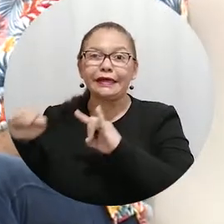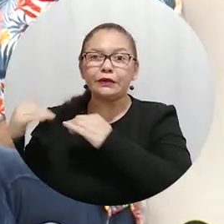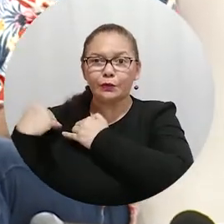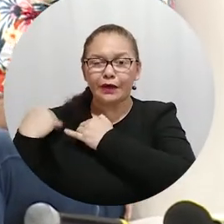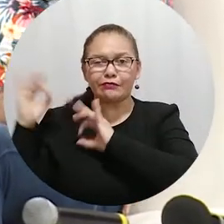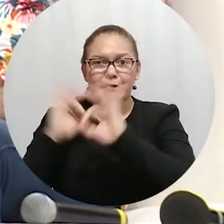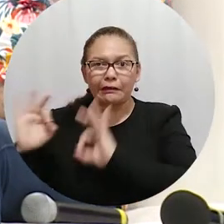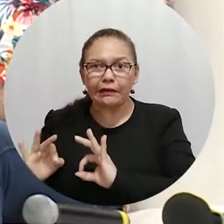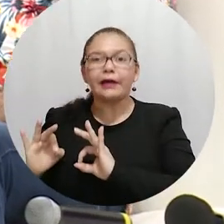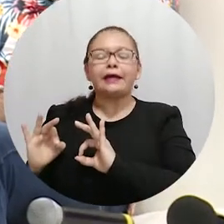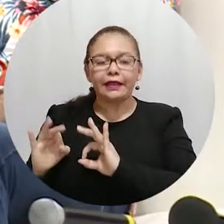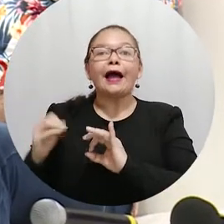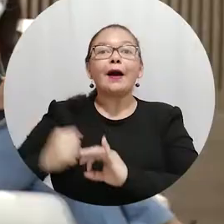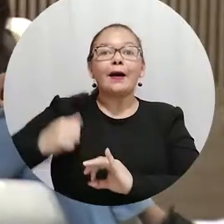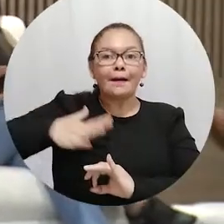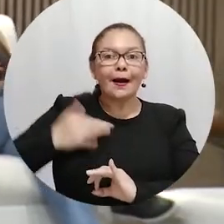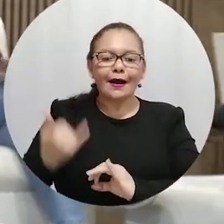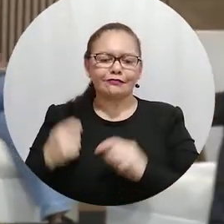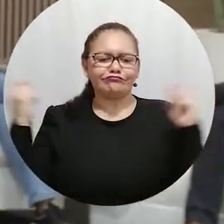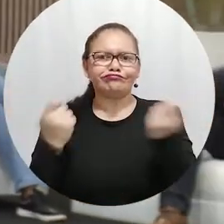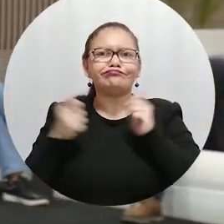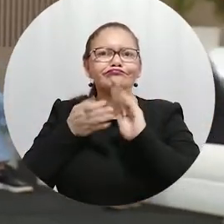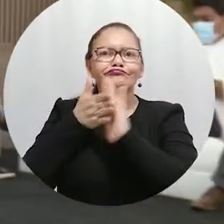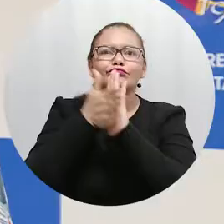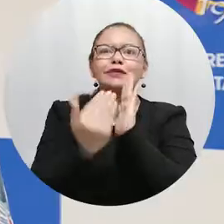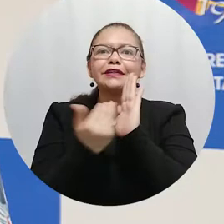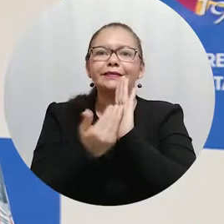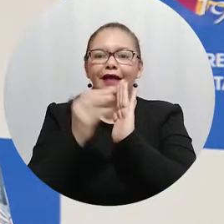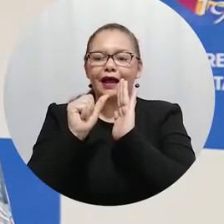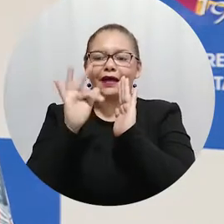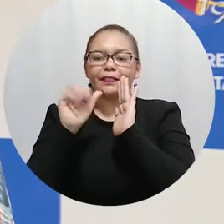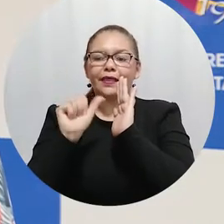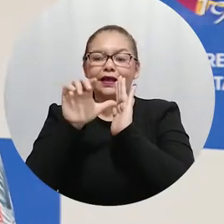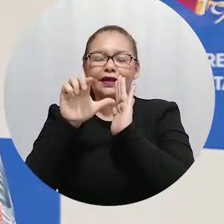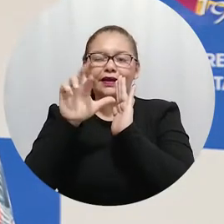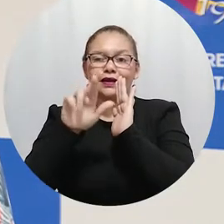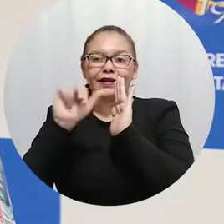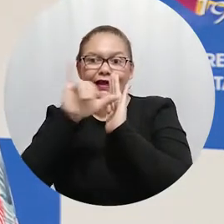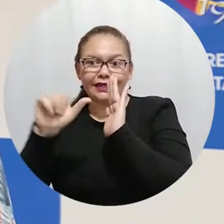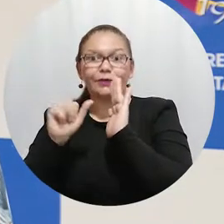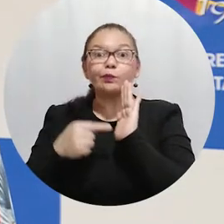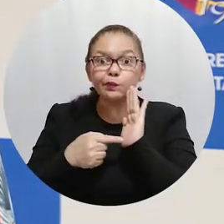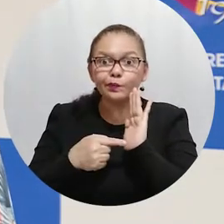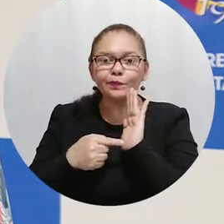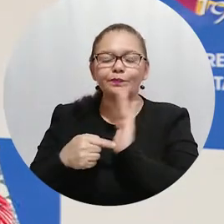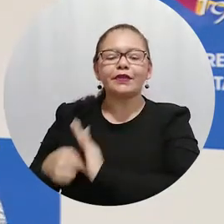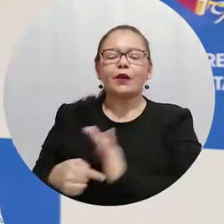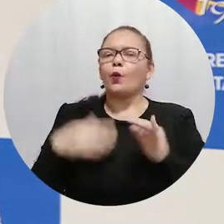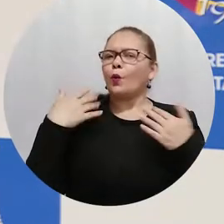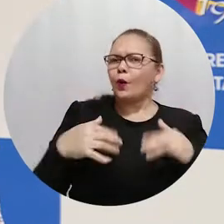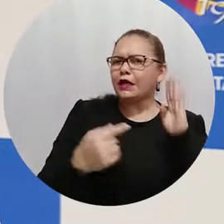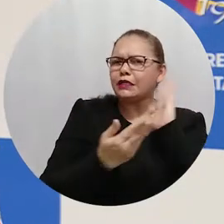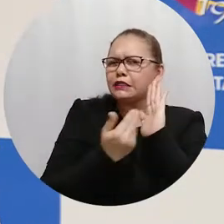se realizó la presentación de la edición número 3 de la revista Atarraya. Esta revista que te puedo decir que es muy significativa, tiene un